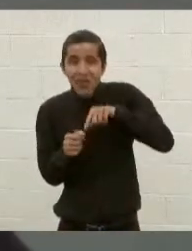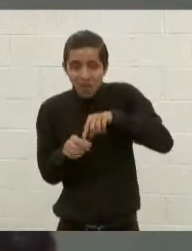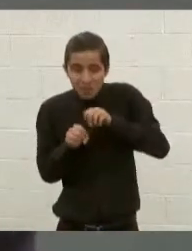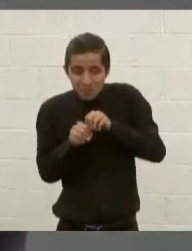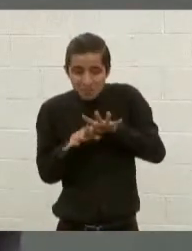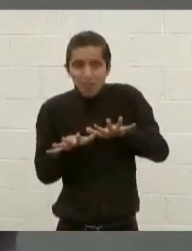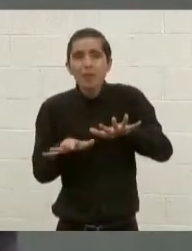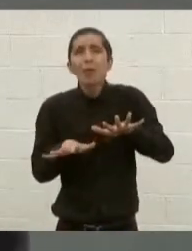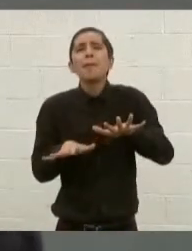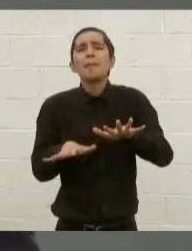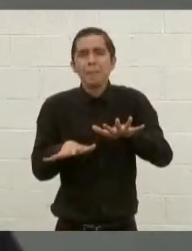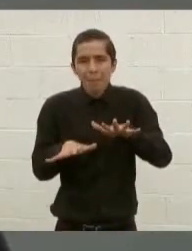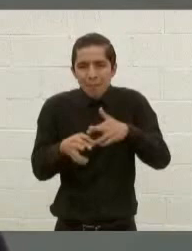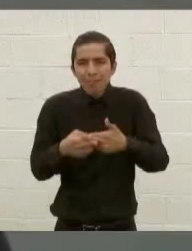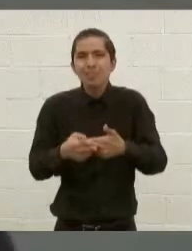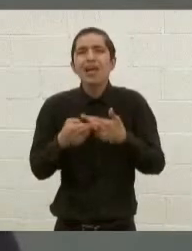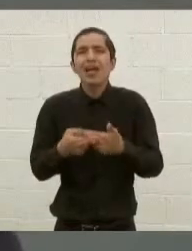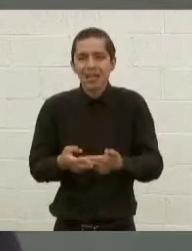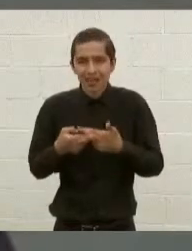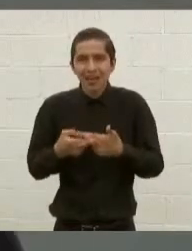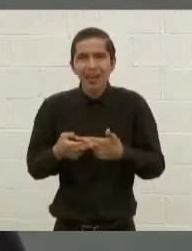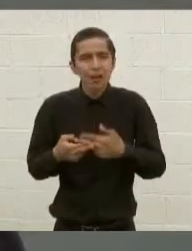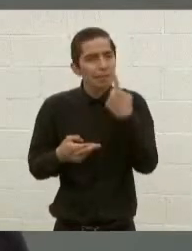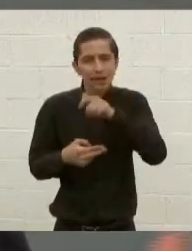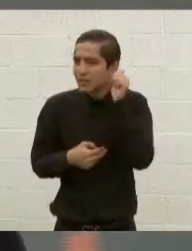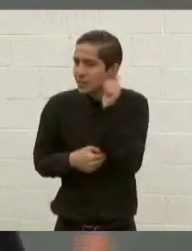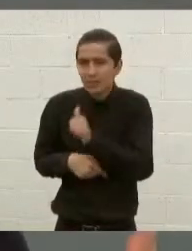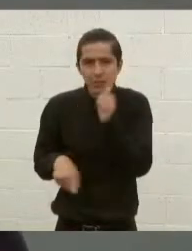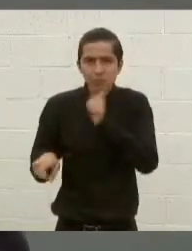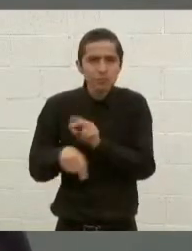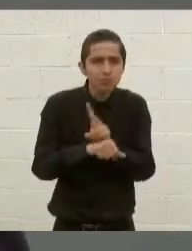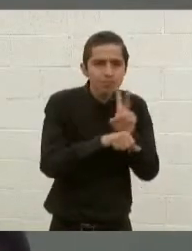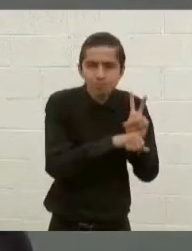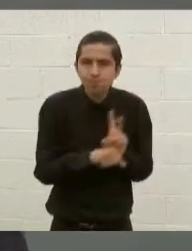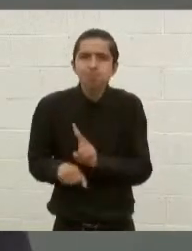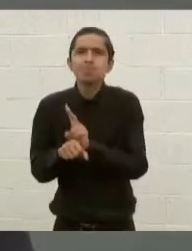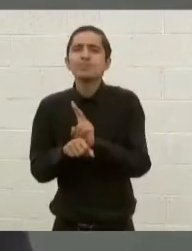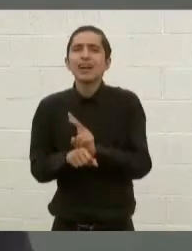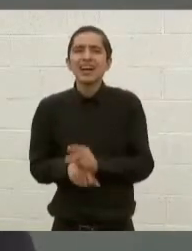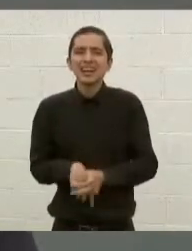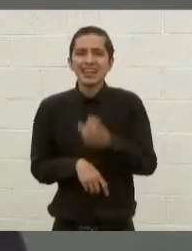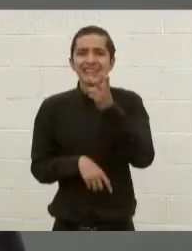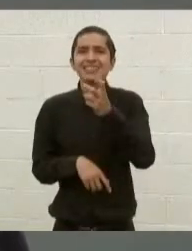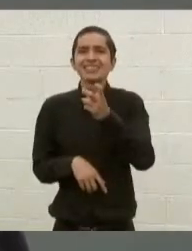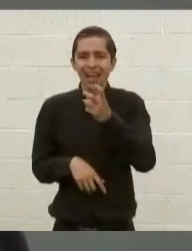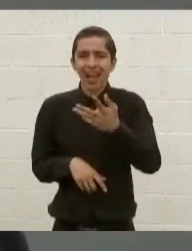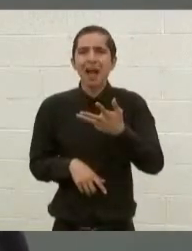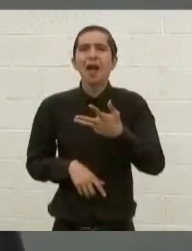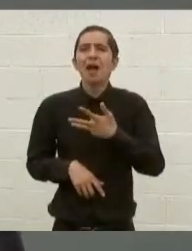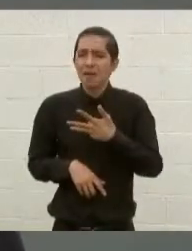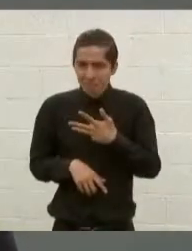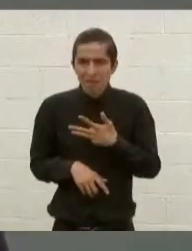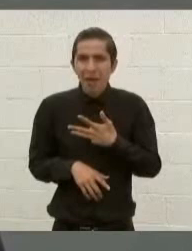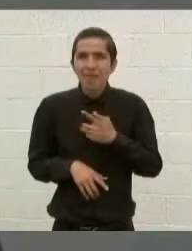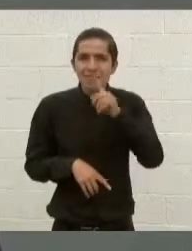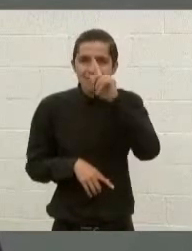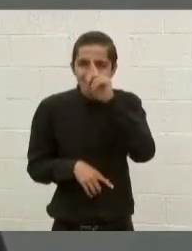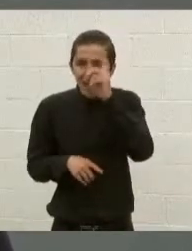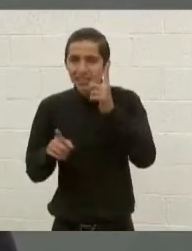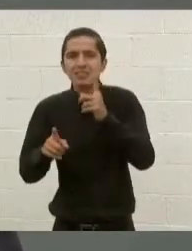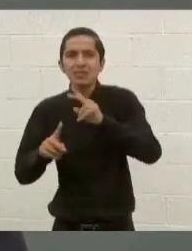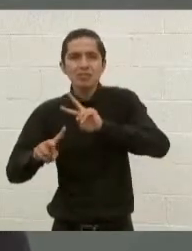estado de fuerza permanente y esto nos da una capacidad de reacción